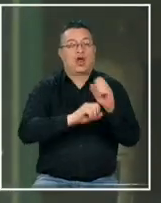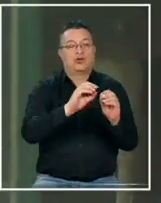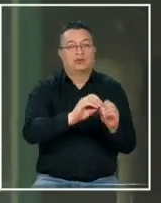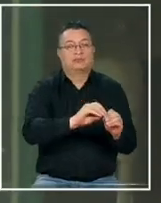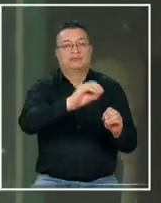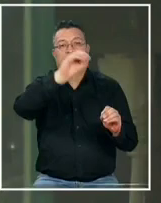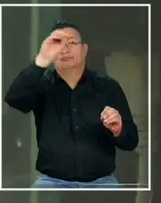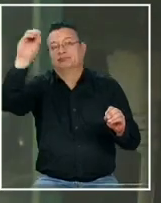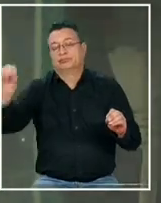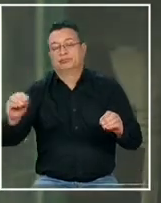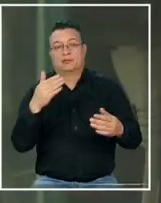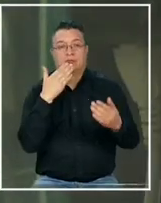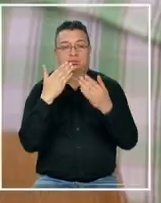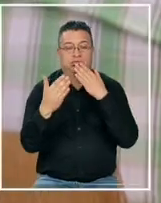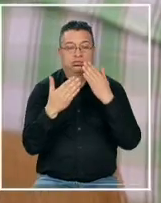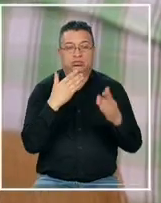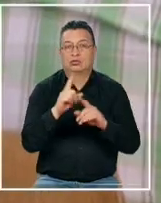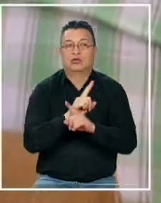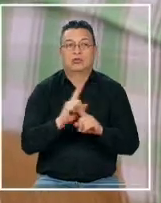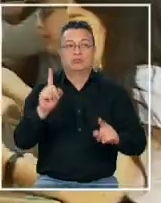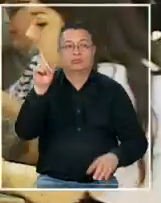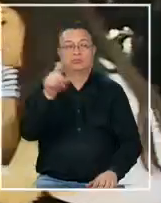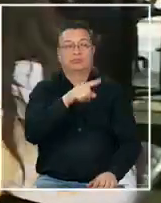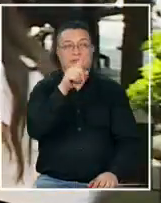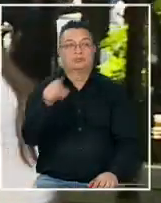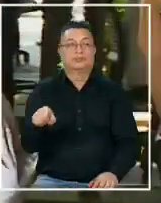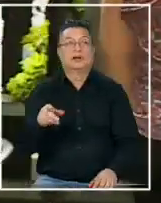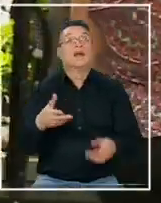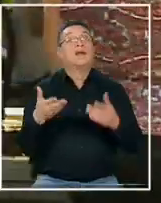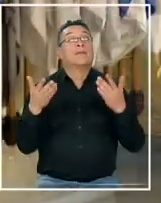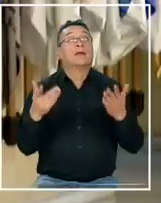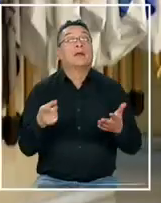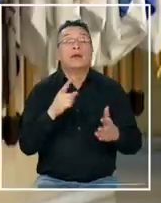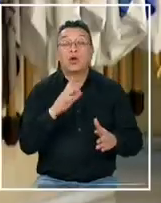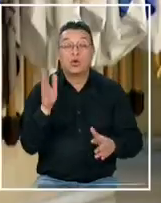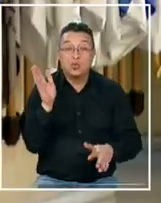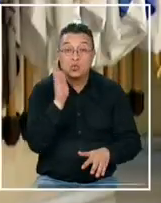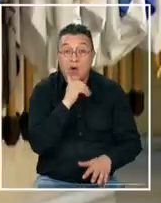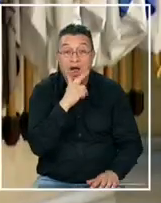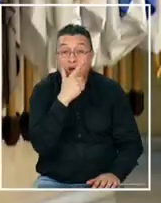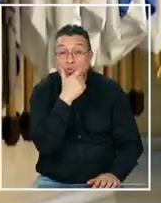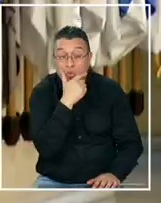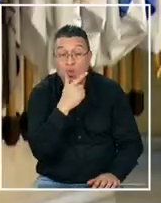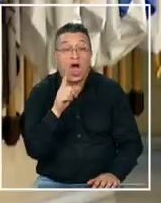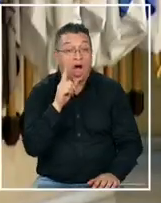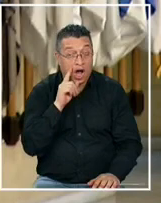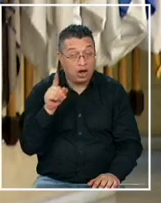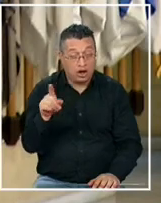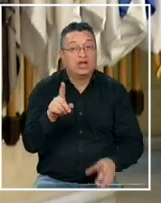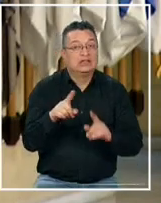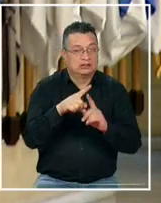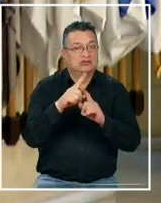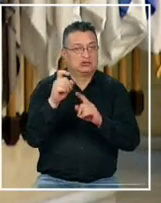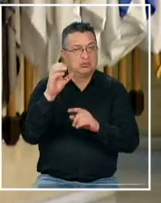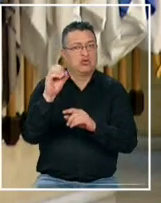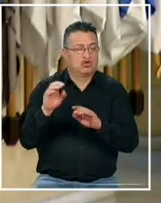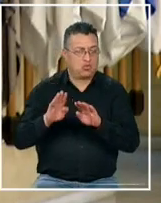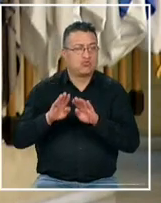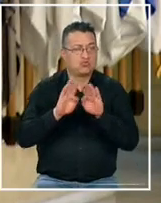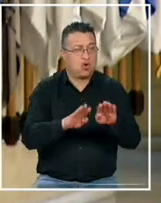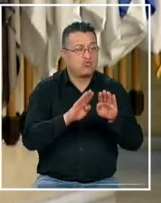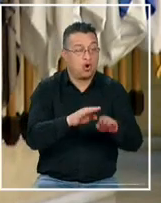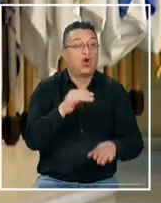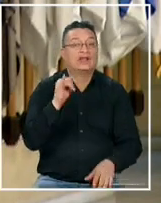veda sobre los retiros de fondos previsionales. Sobre donde no hay ninguna duda y de hecho hubo unanimidad por parte de los